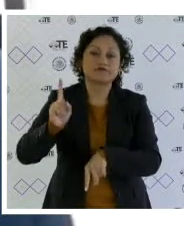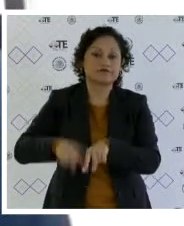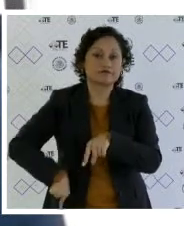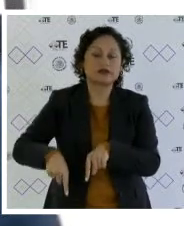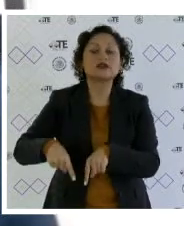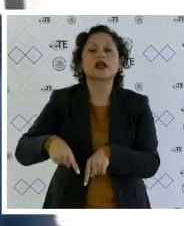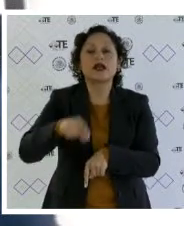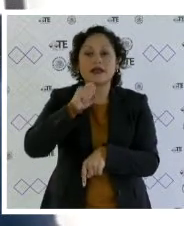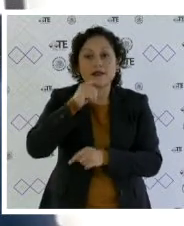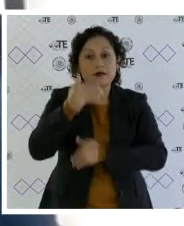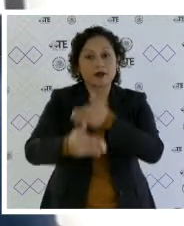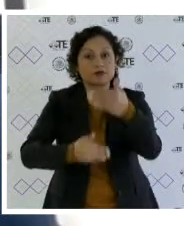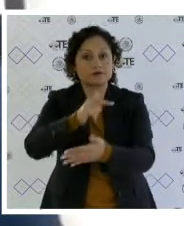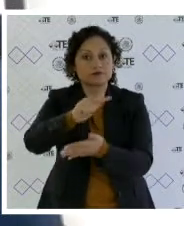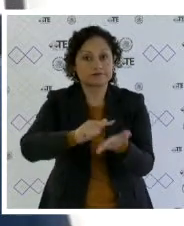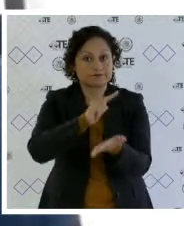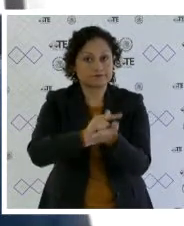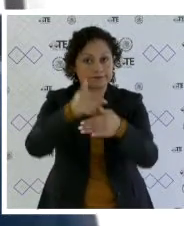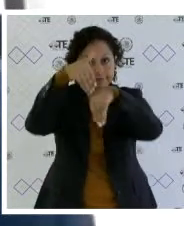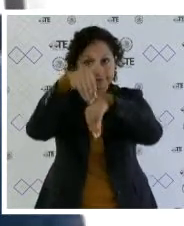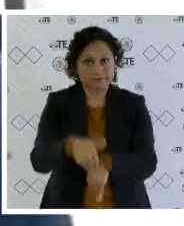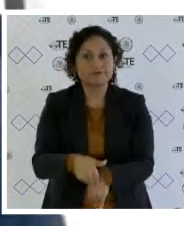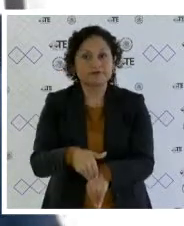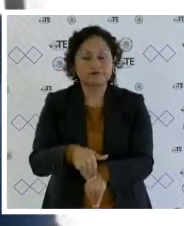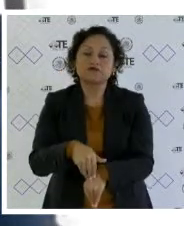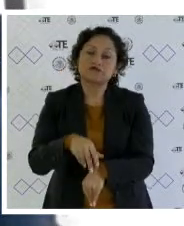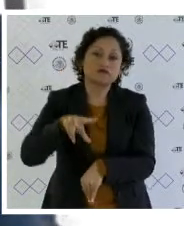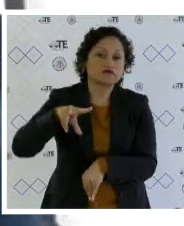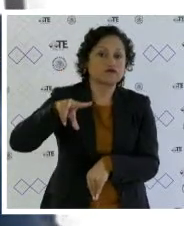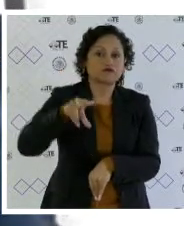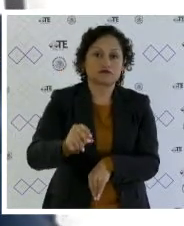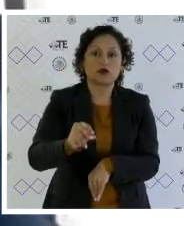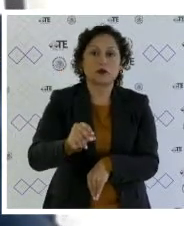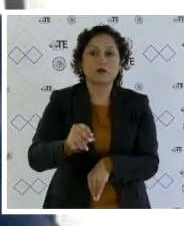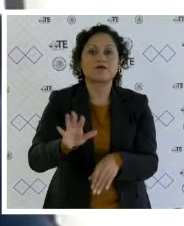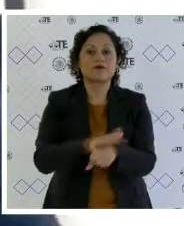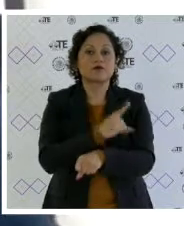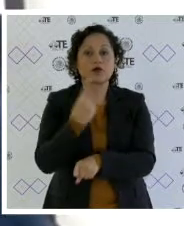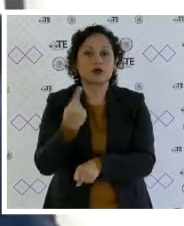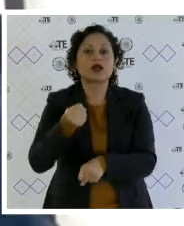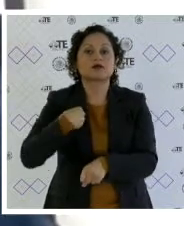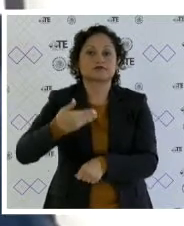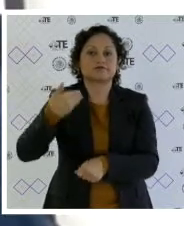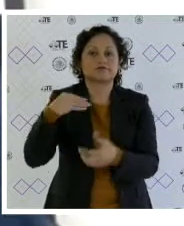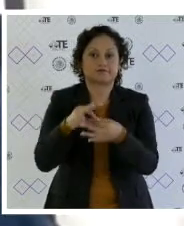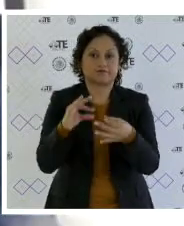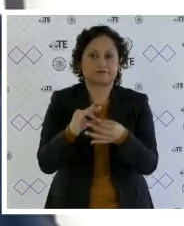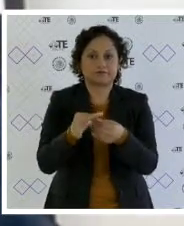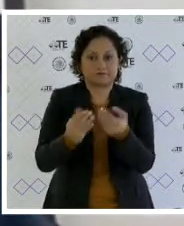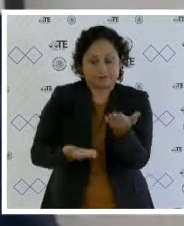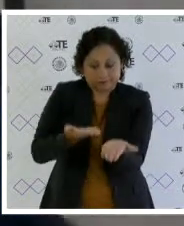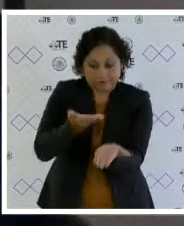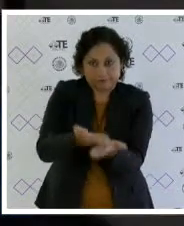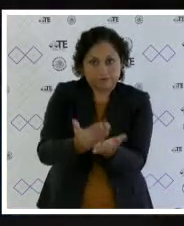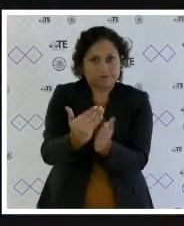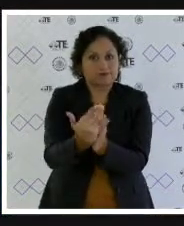jurisdicción, dictaminarlos inviables por las razones expuestas. Es la cuenta, magistradas-magistrados.